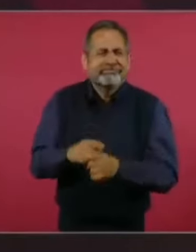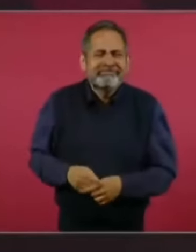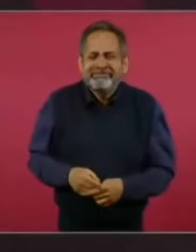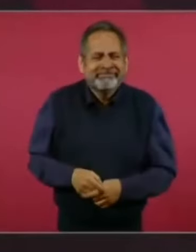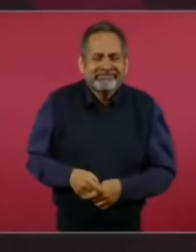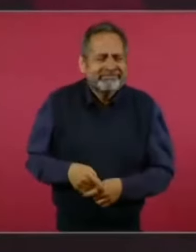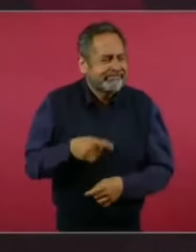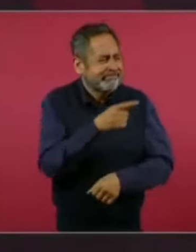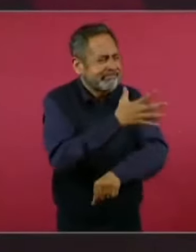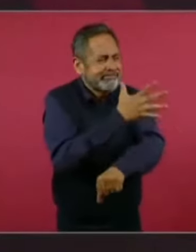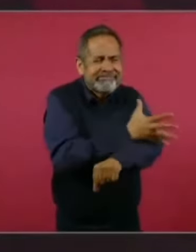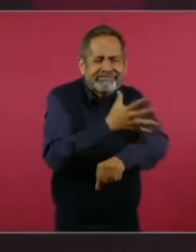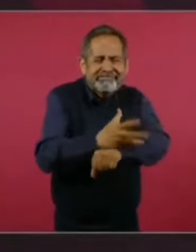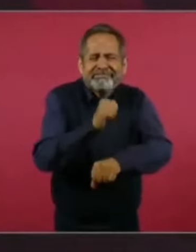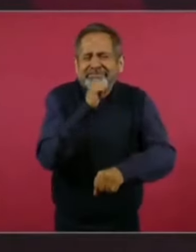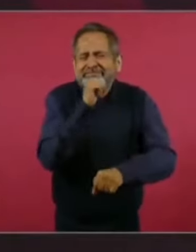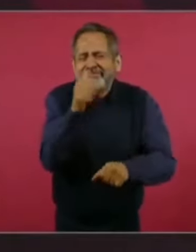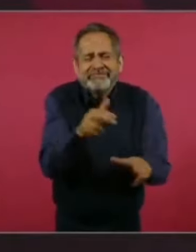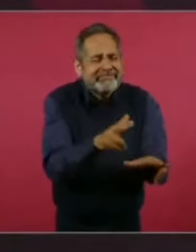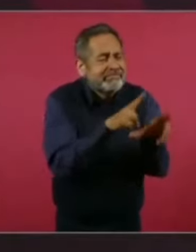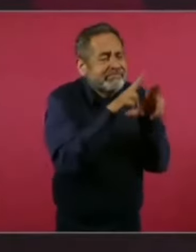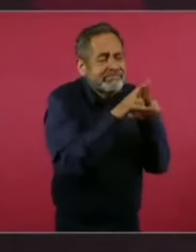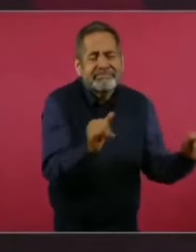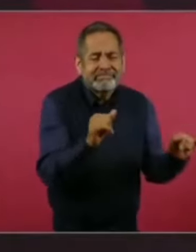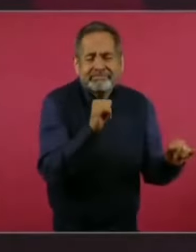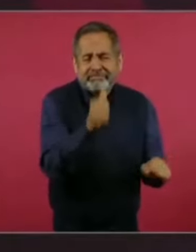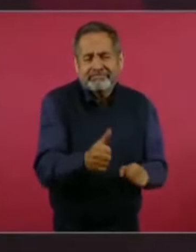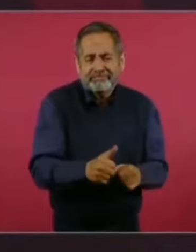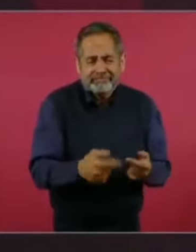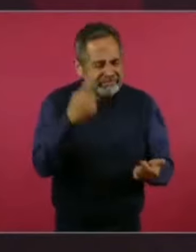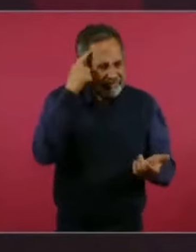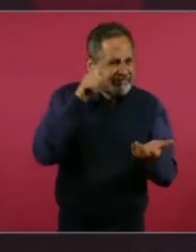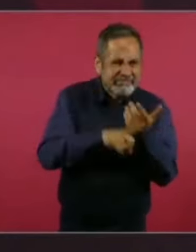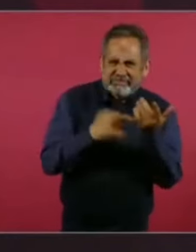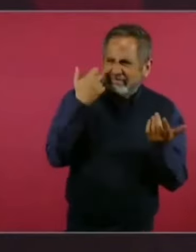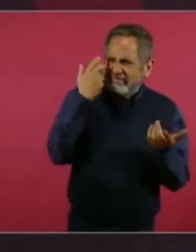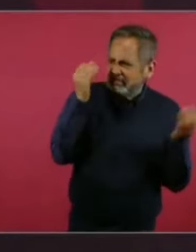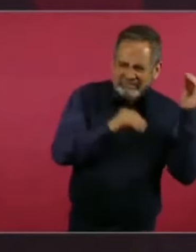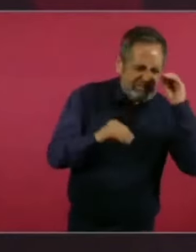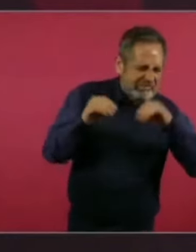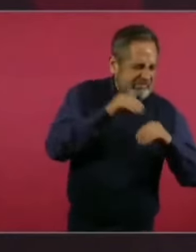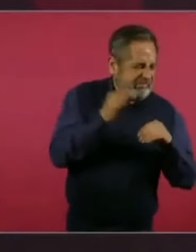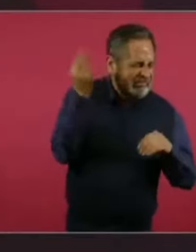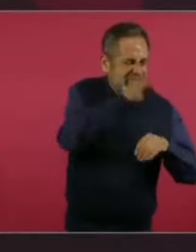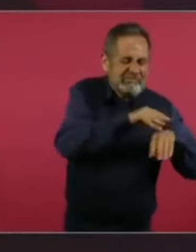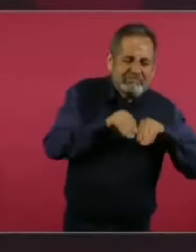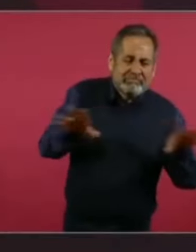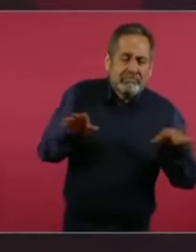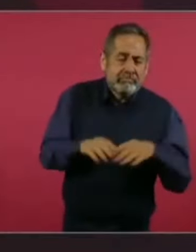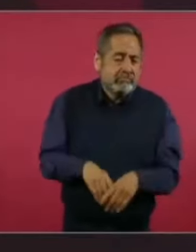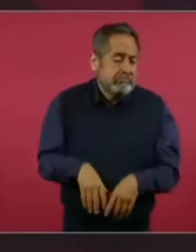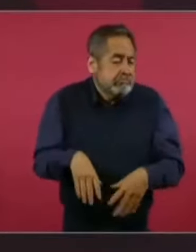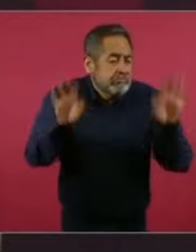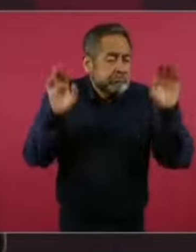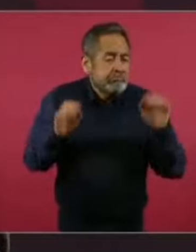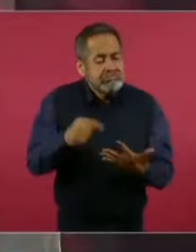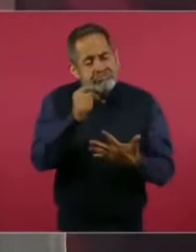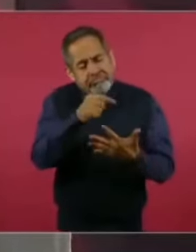intelectual, y así por el estilo,